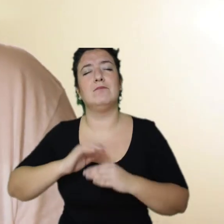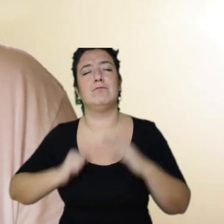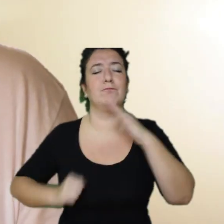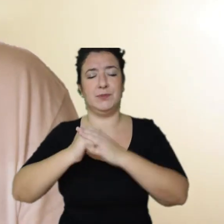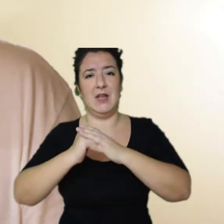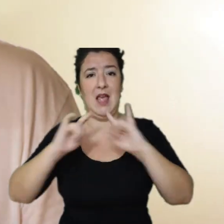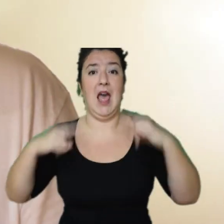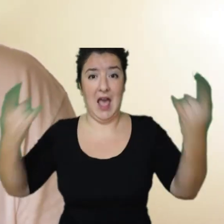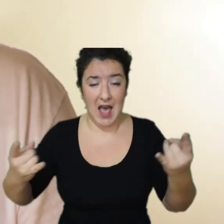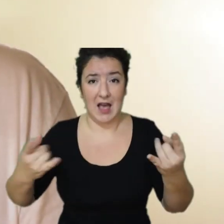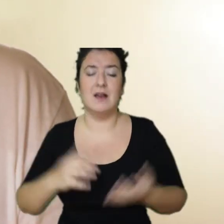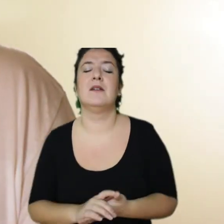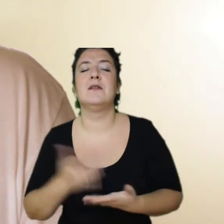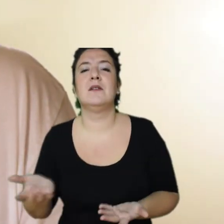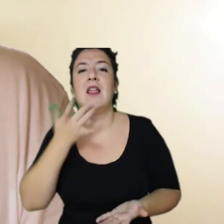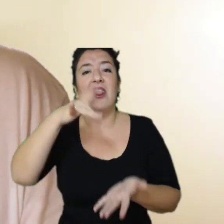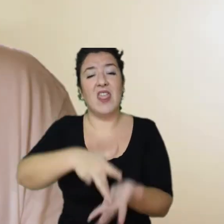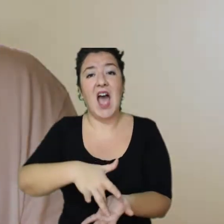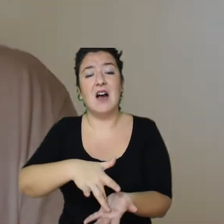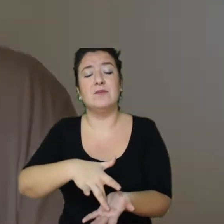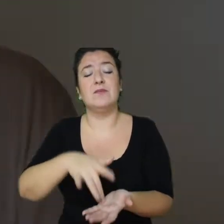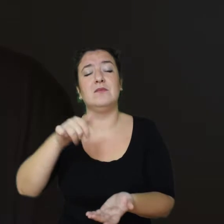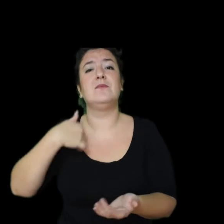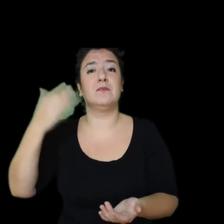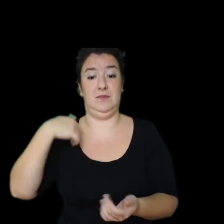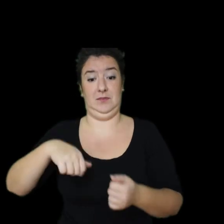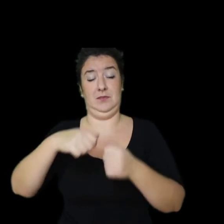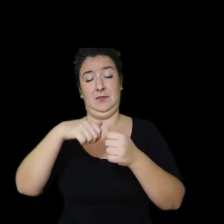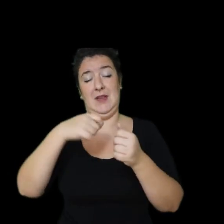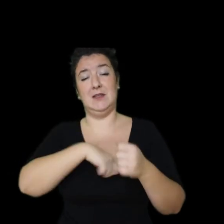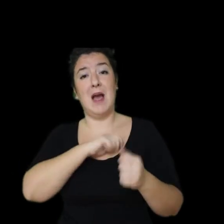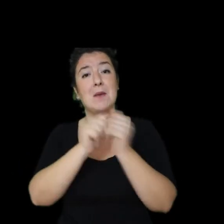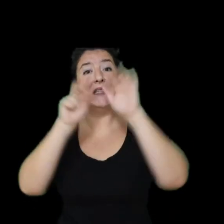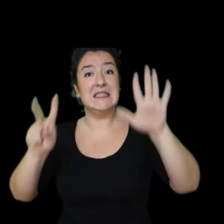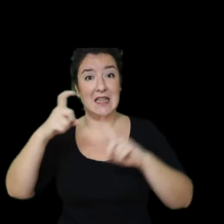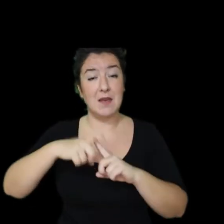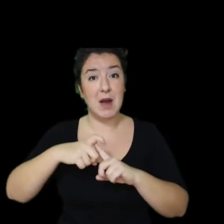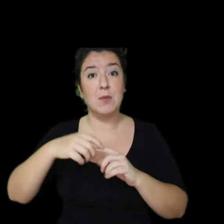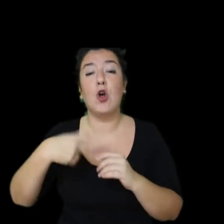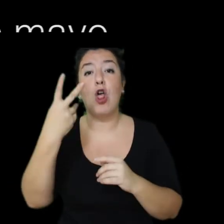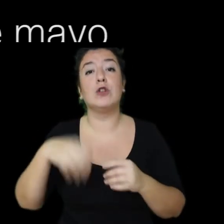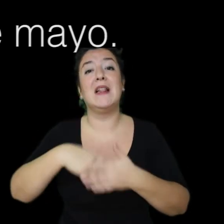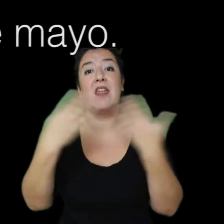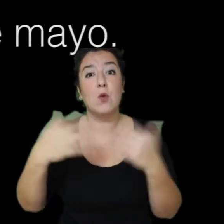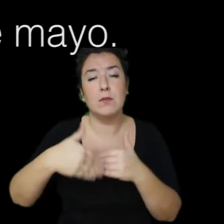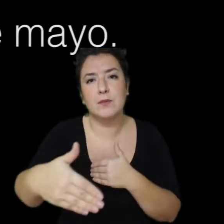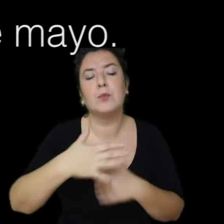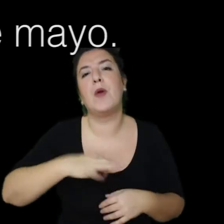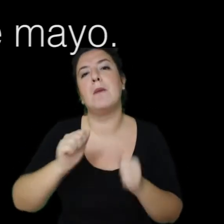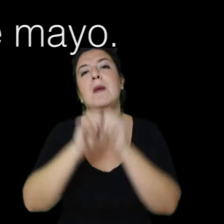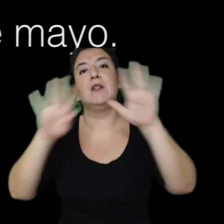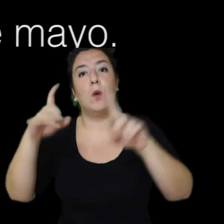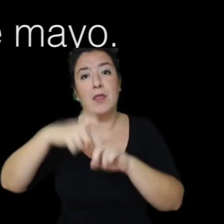En España ya hemos visto que este año fue el 27 de mayo, pero en 2019 ese día fue el 29 de